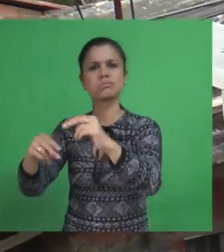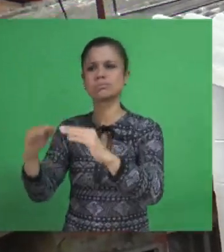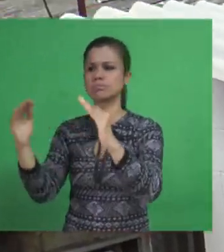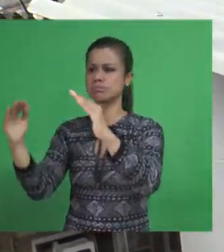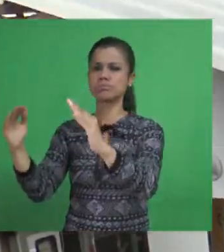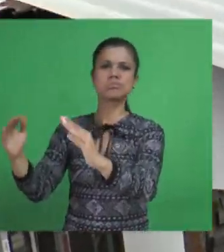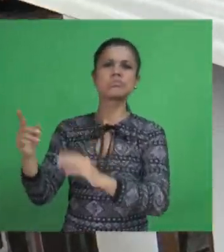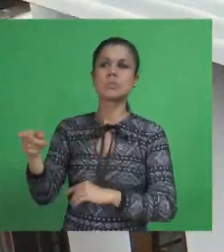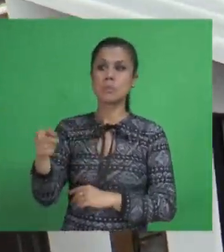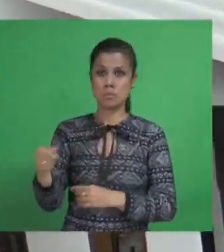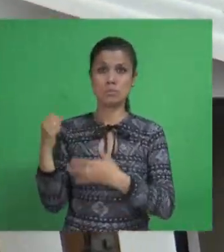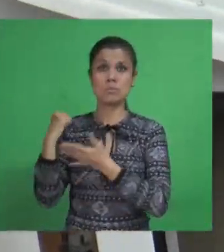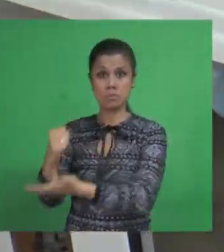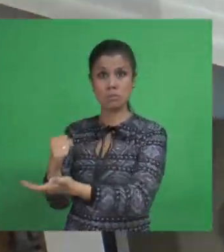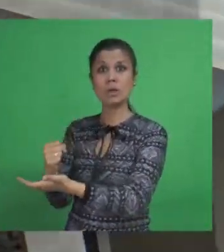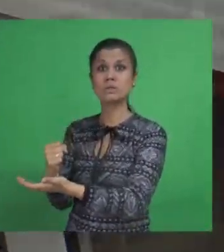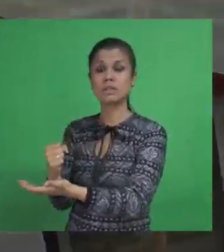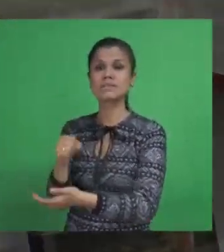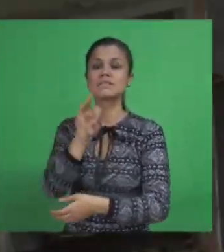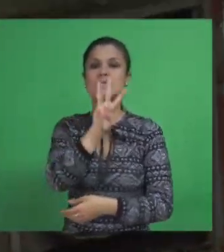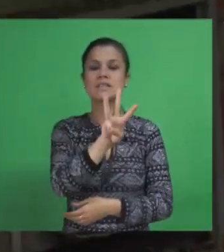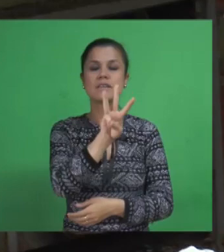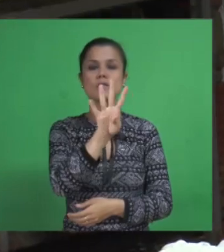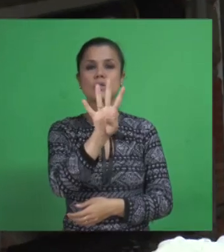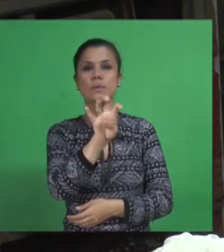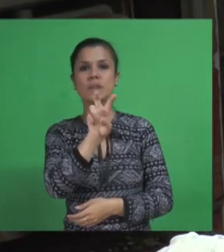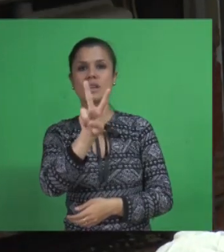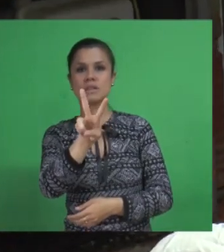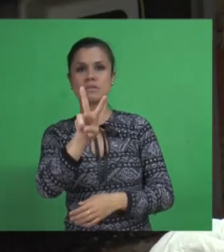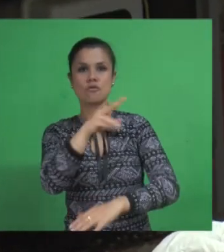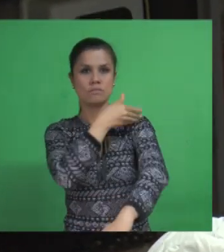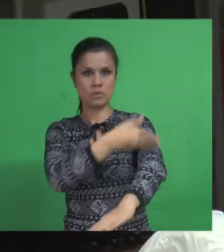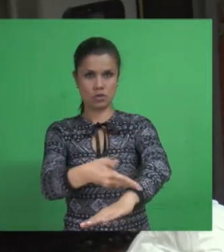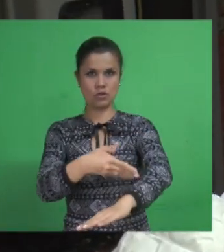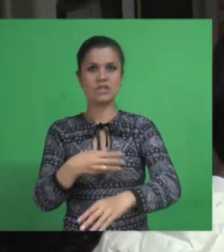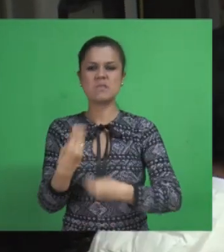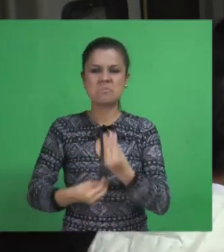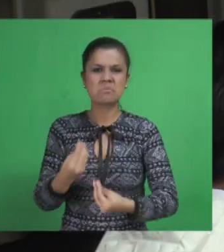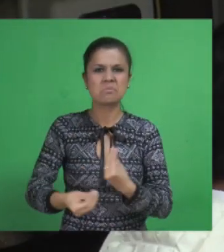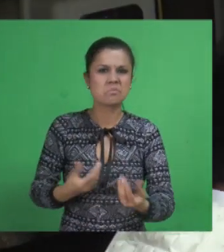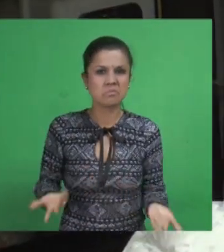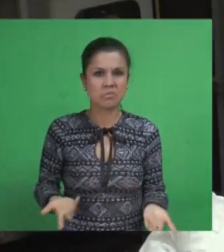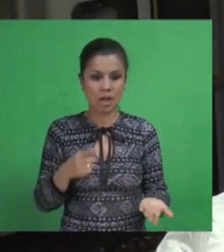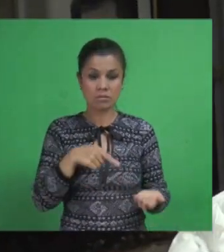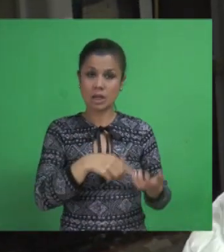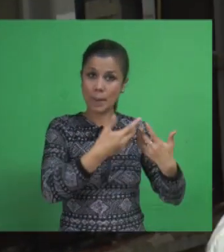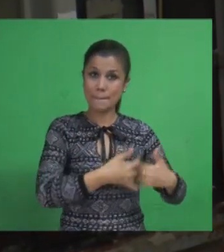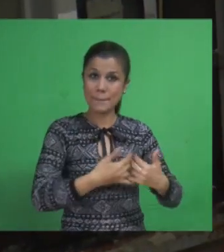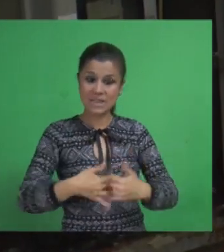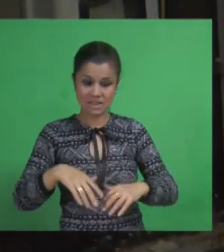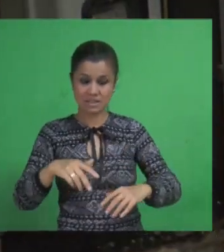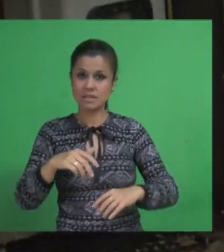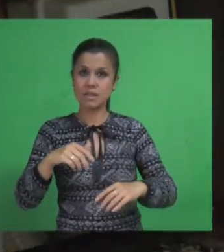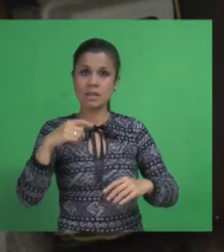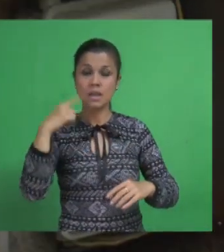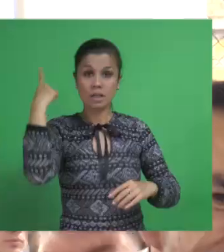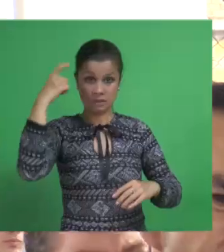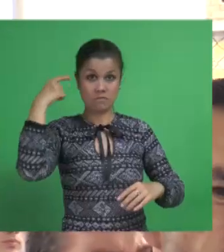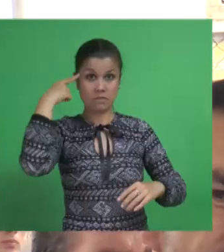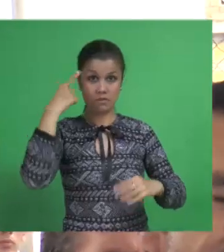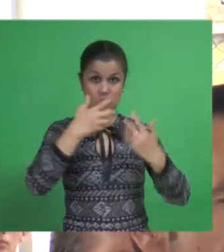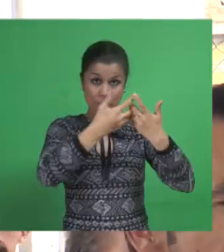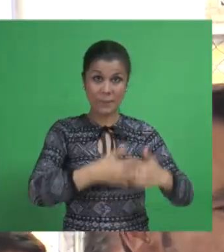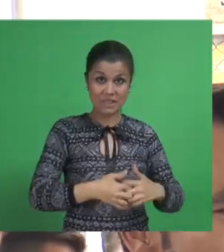municipio con una inversión cercana a los 392 millones de pesos gestionados a través de las empresas públicas de Cundinamarca.